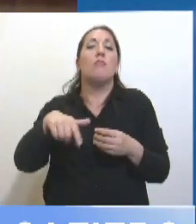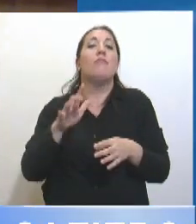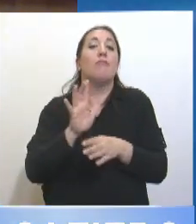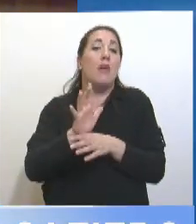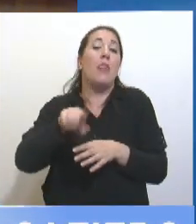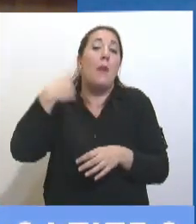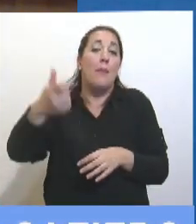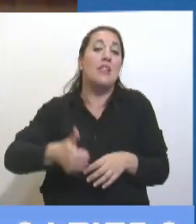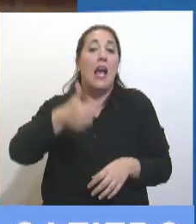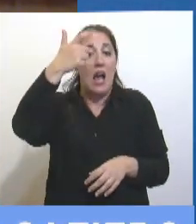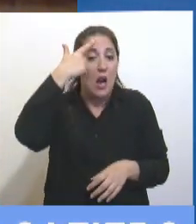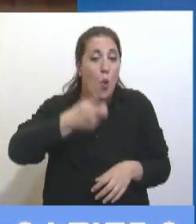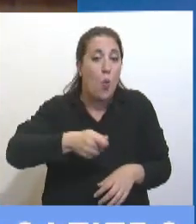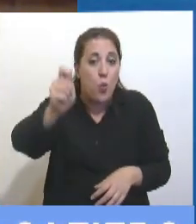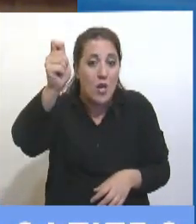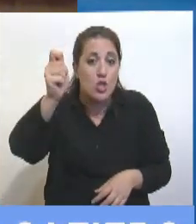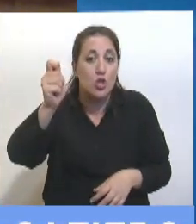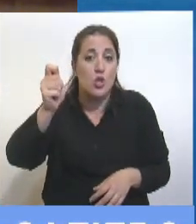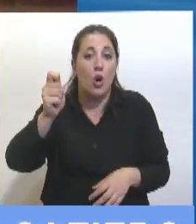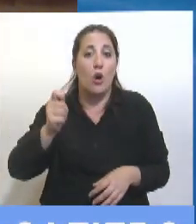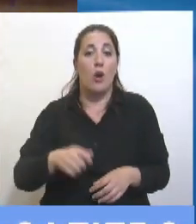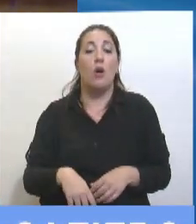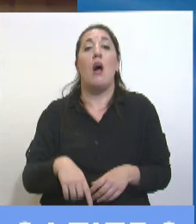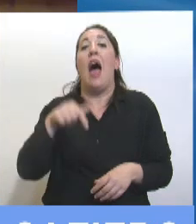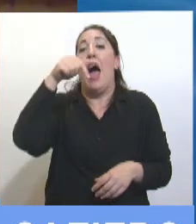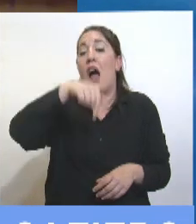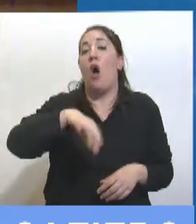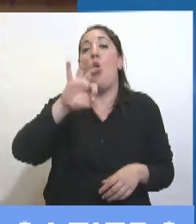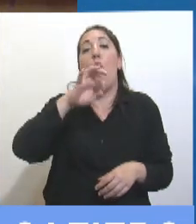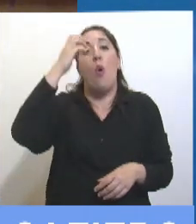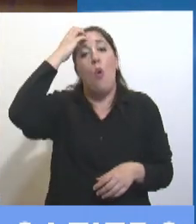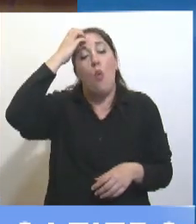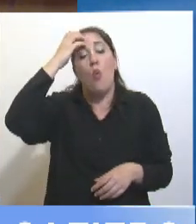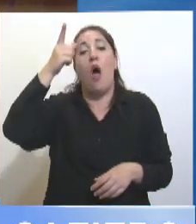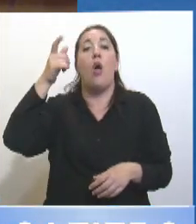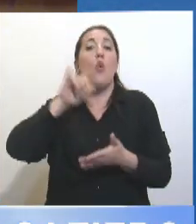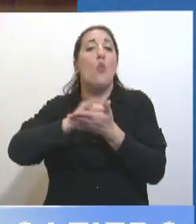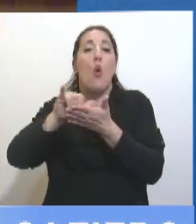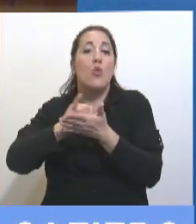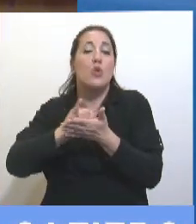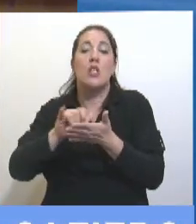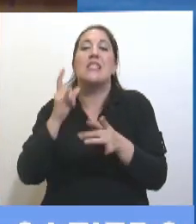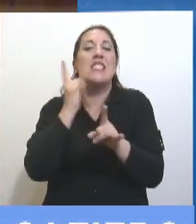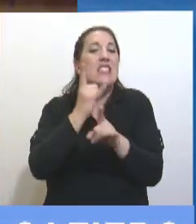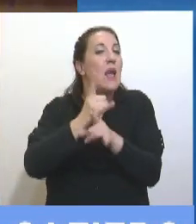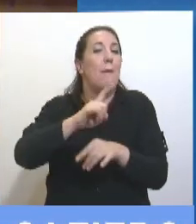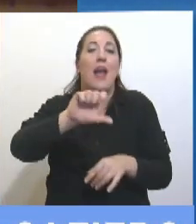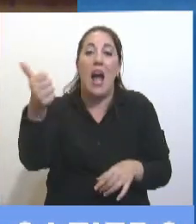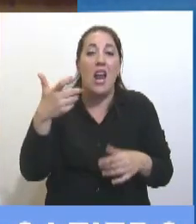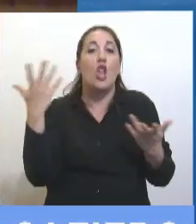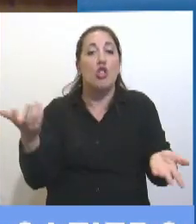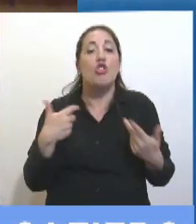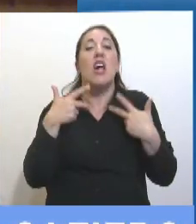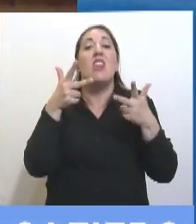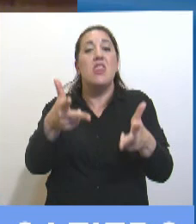ganando en un juicio. O en el CIADI, o en el juzgado de Nueva York, en algún lugar no van a ganar siempre. Entonces, lo que digo